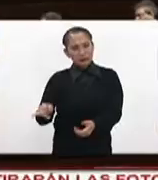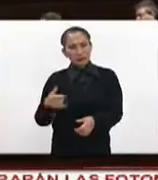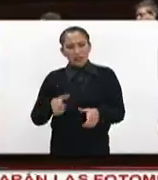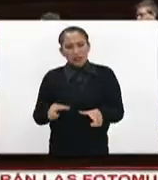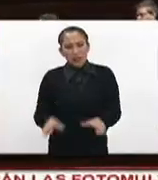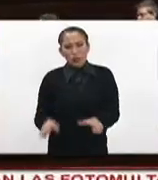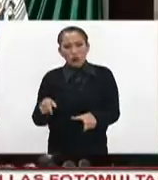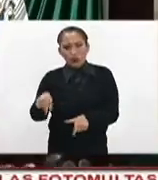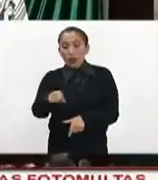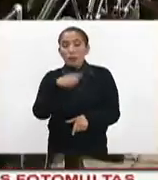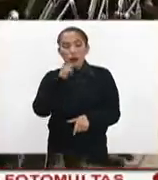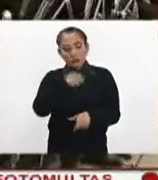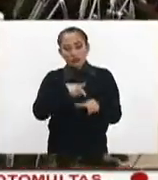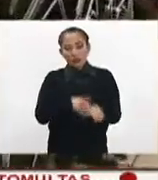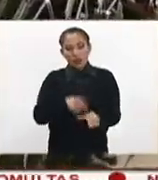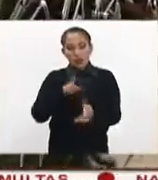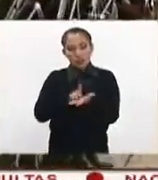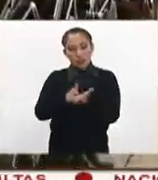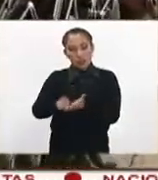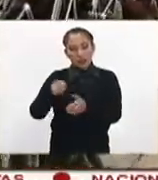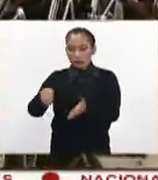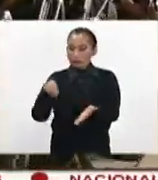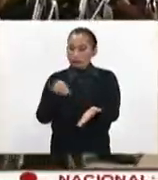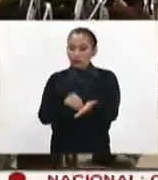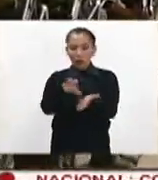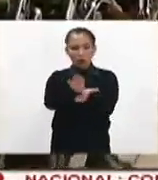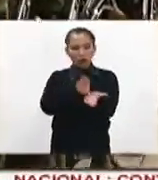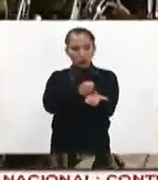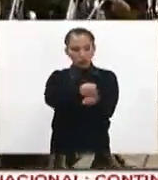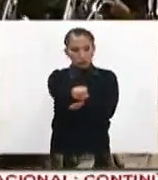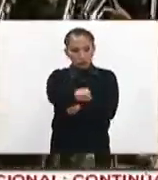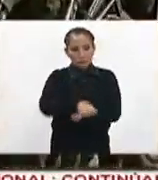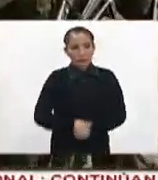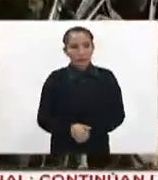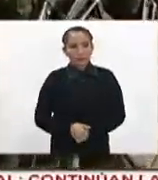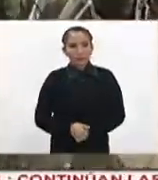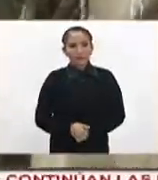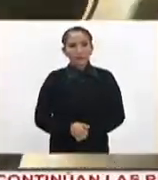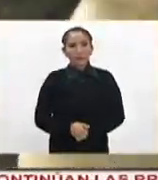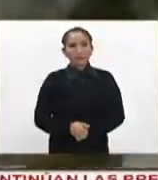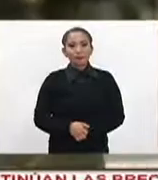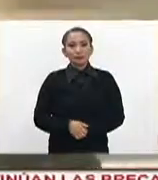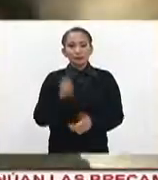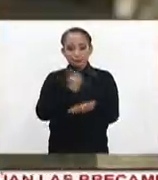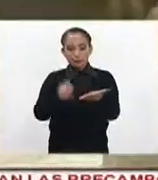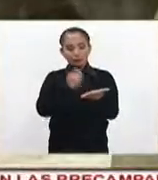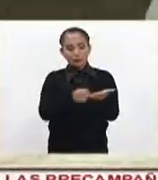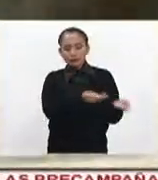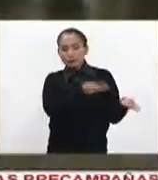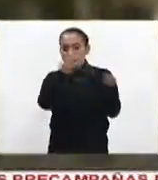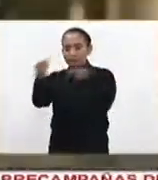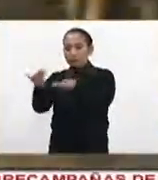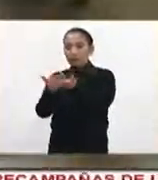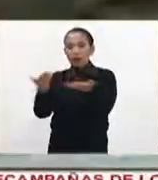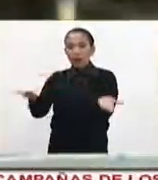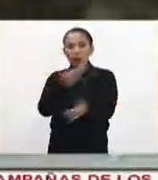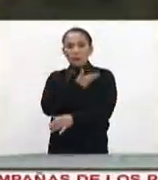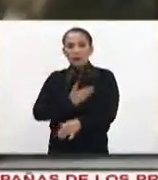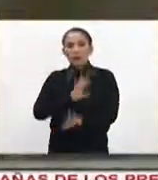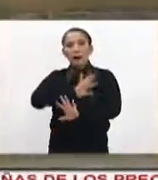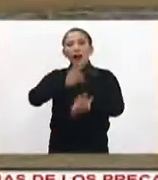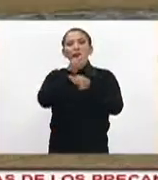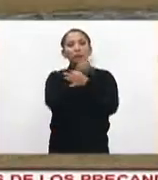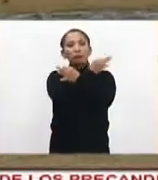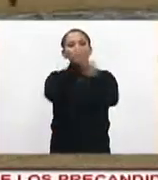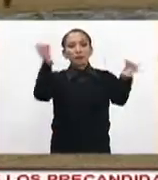nacional por lo que se mantiene este derecho establecido en la Constitución. La minuta fue enviada al Ejecutivo ya para